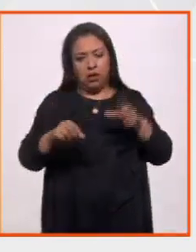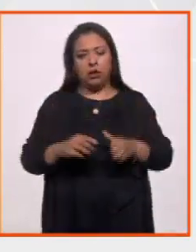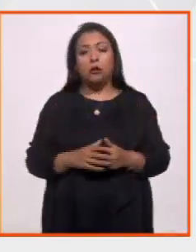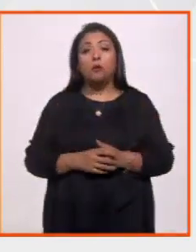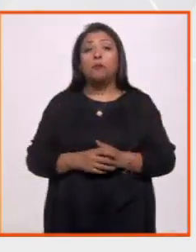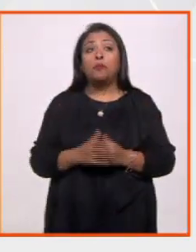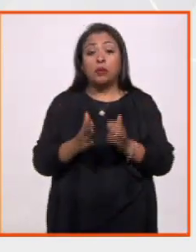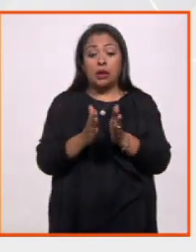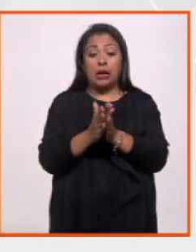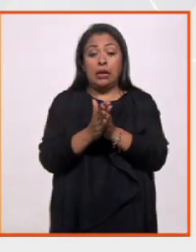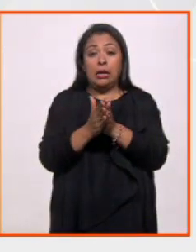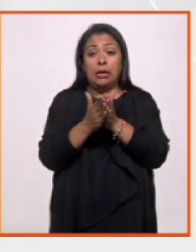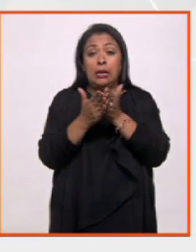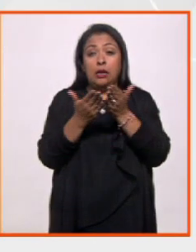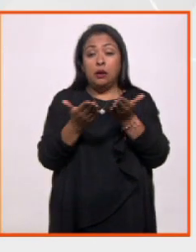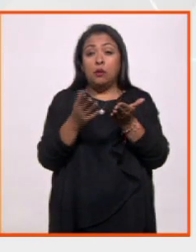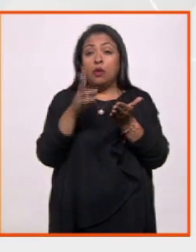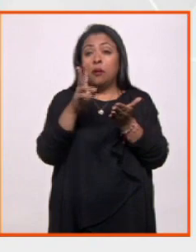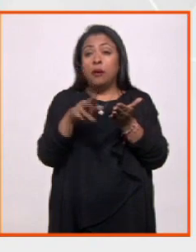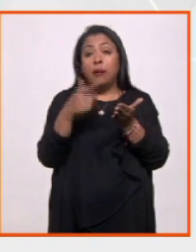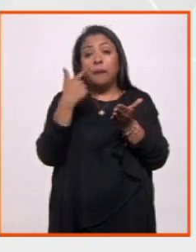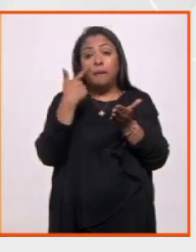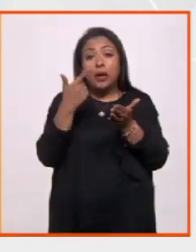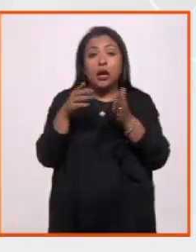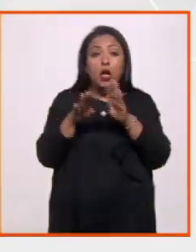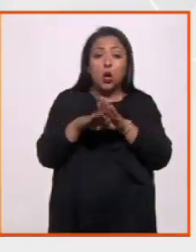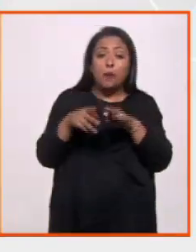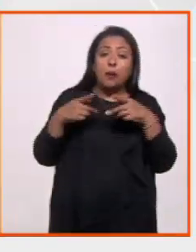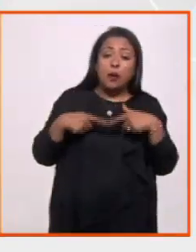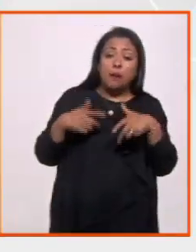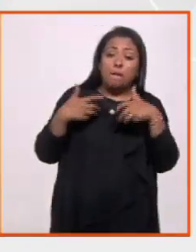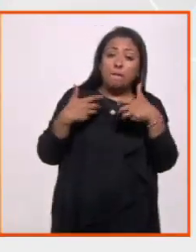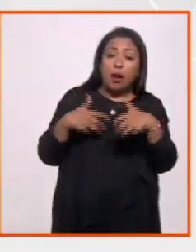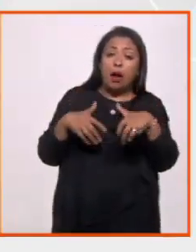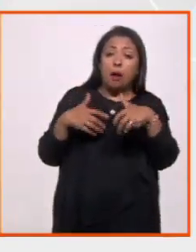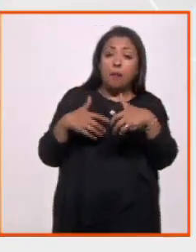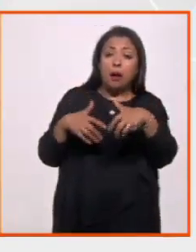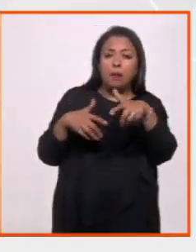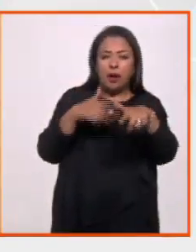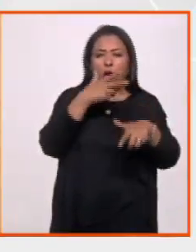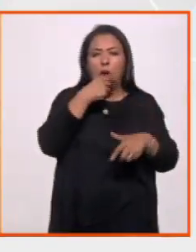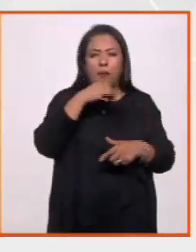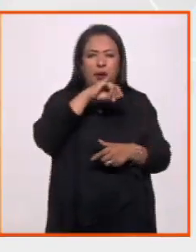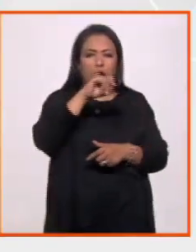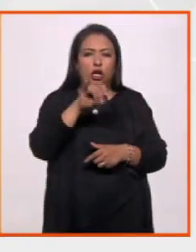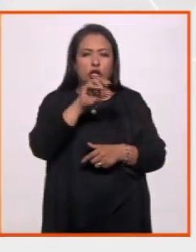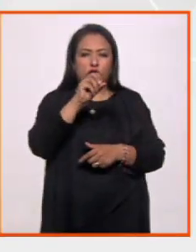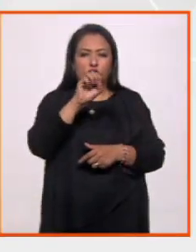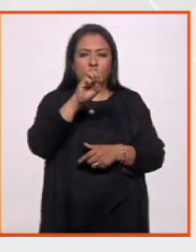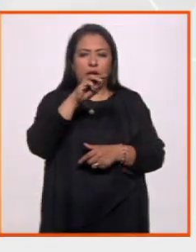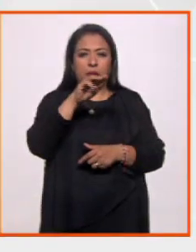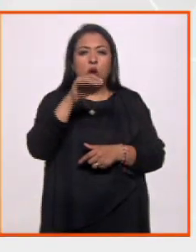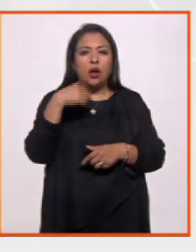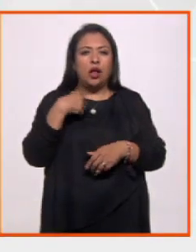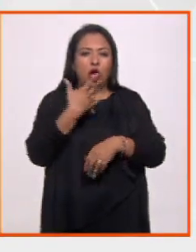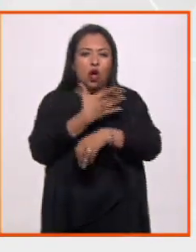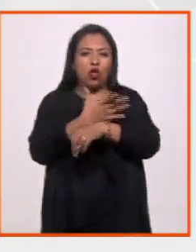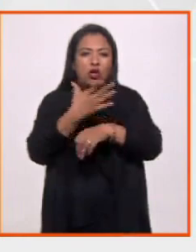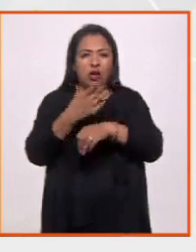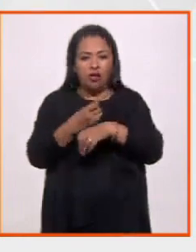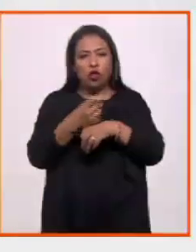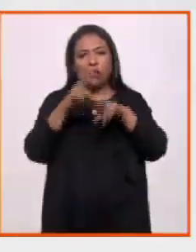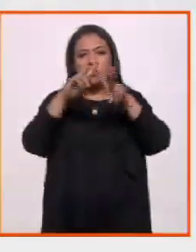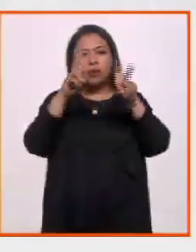Un libro fraguado al calor y camino de los migrantes de Centroamérica. José Manuel Valenzuela Arce coordina el libro Caminos del